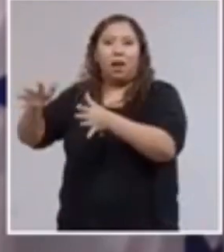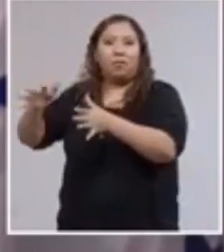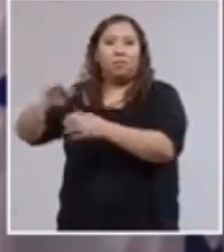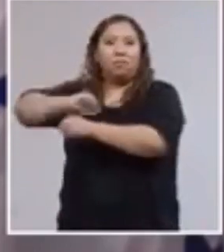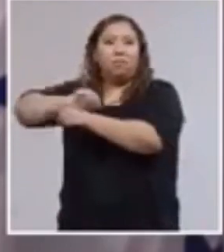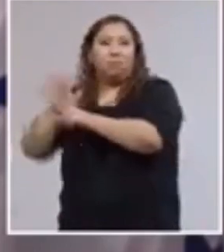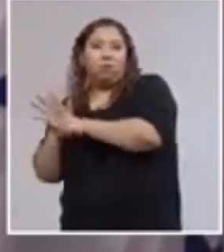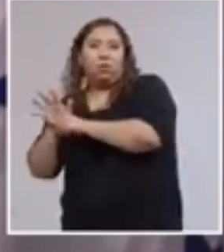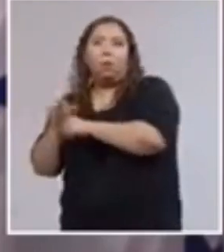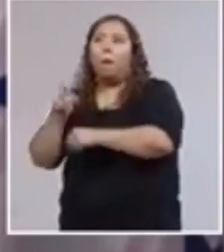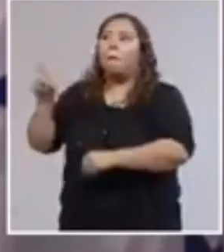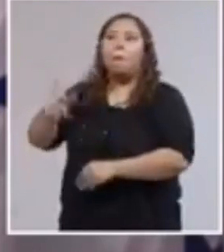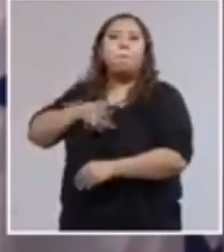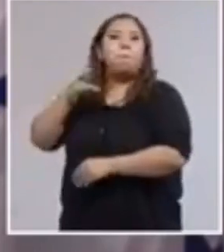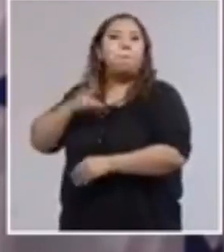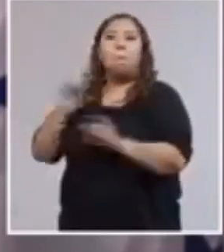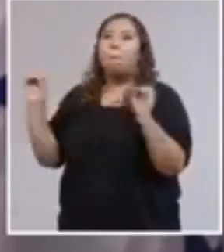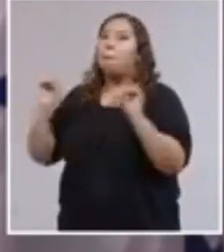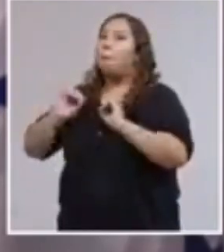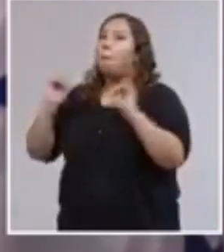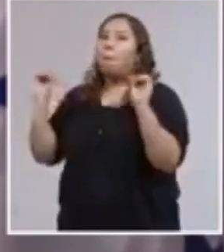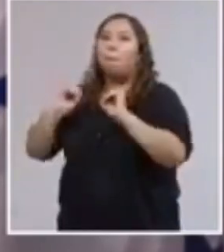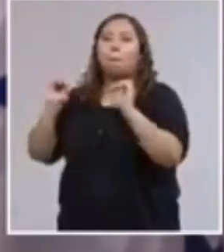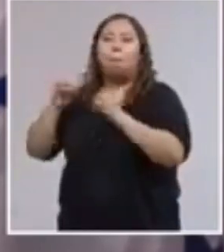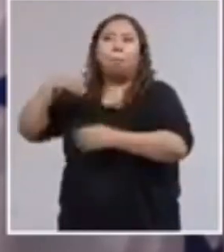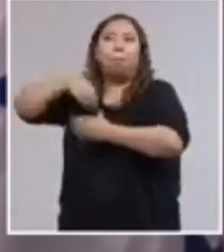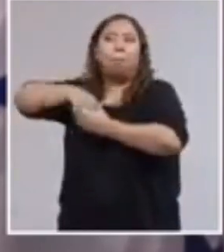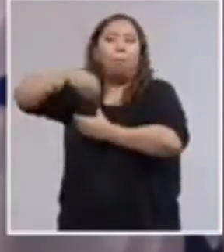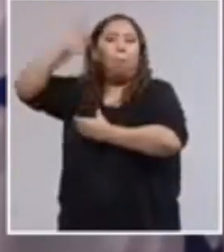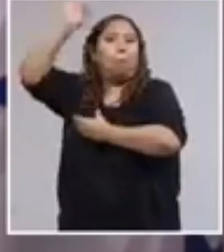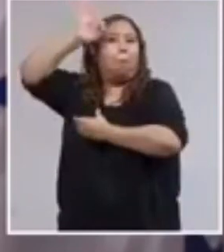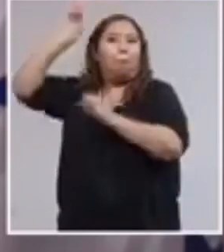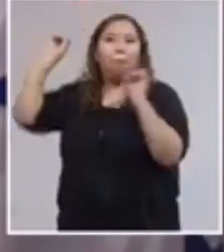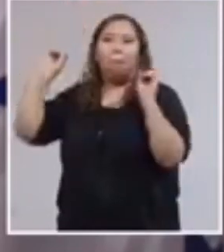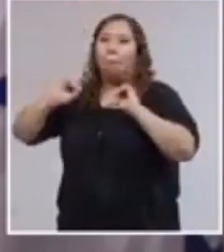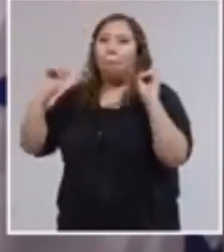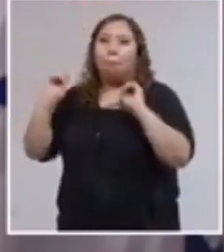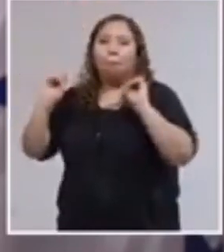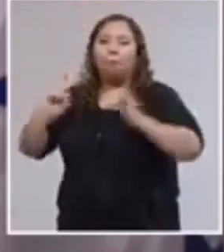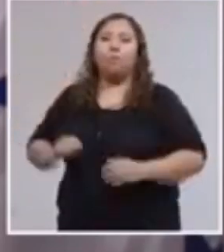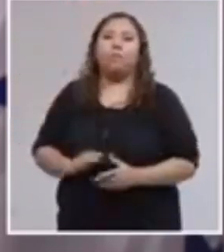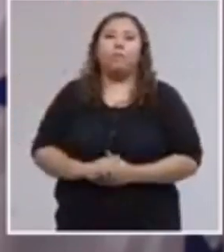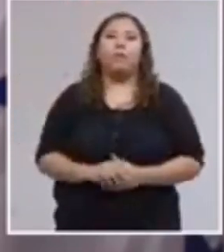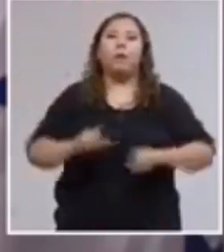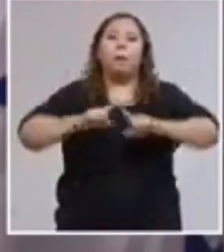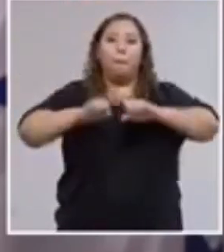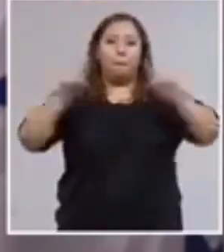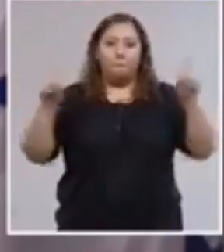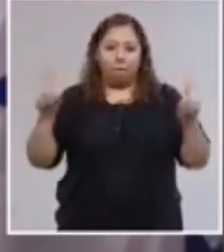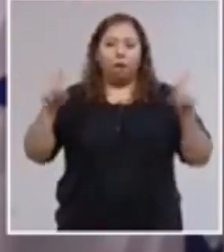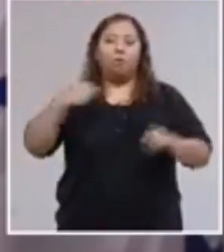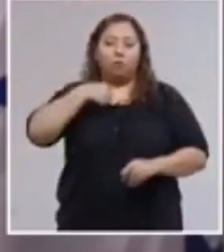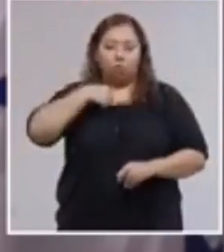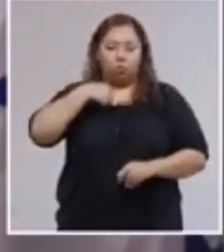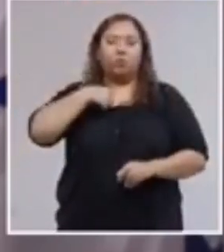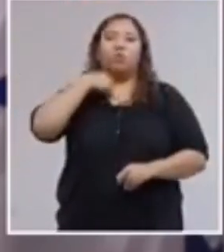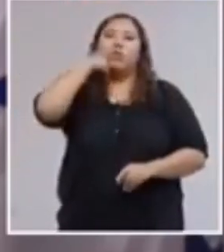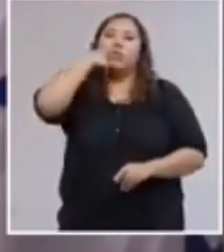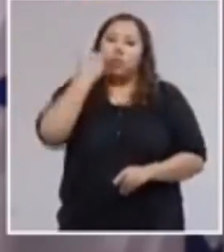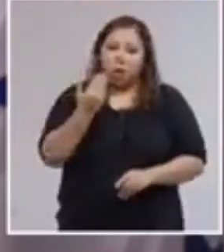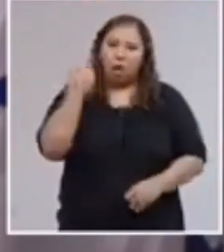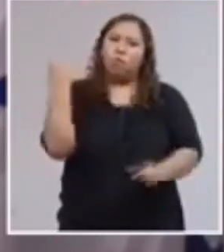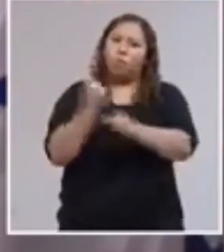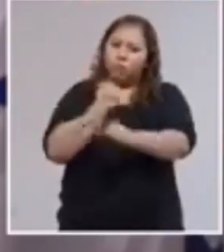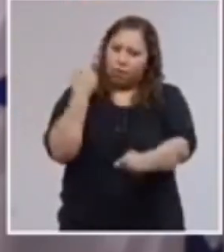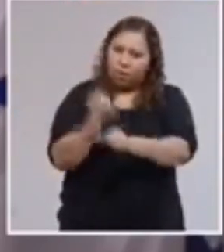Mi deseo de trabajar y servir a mi país no ha bajado en lo más mínimo. Me siento